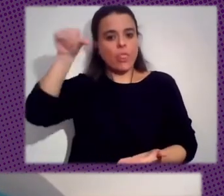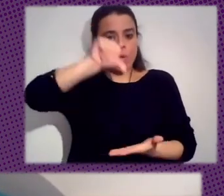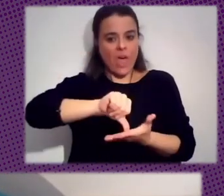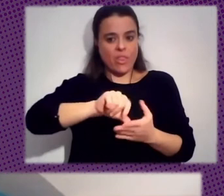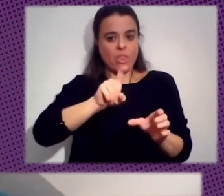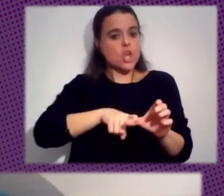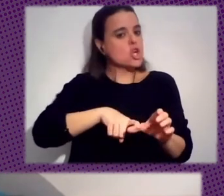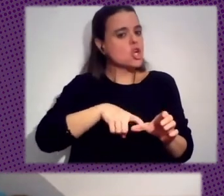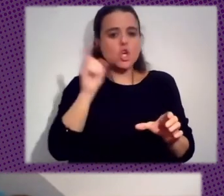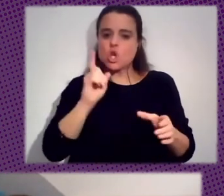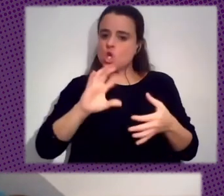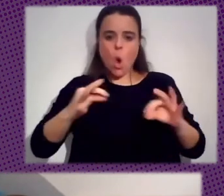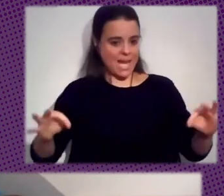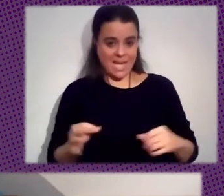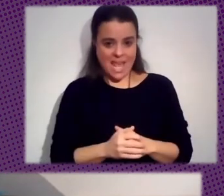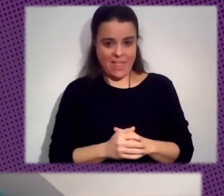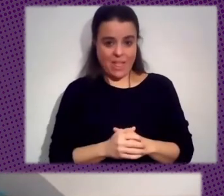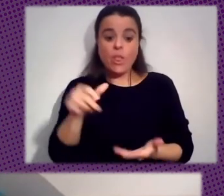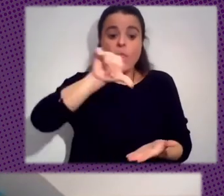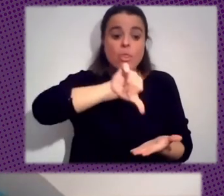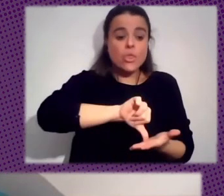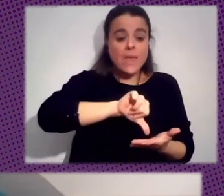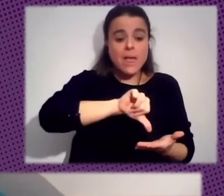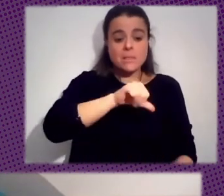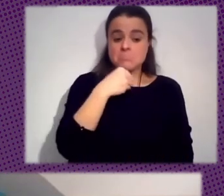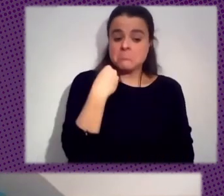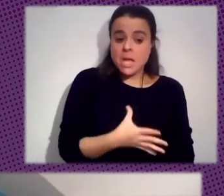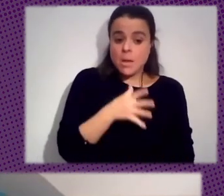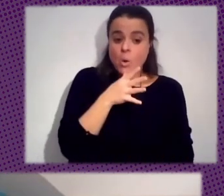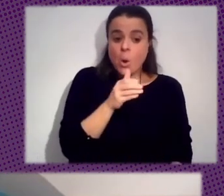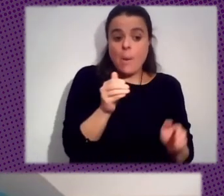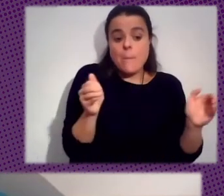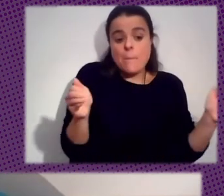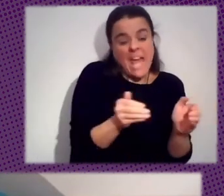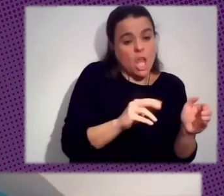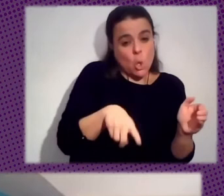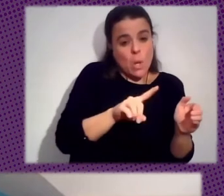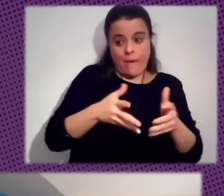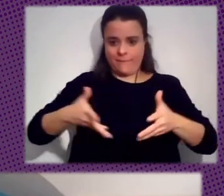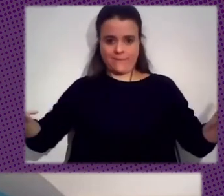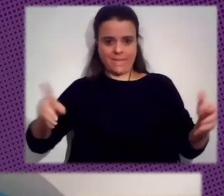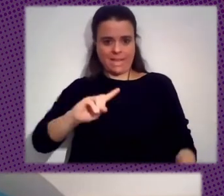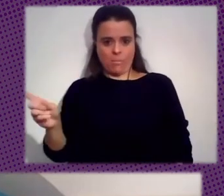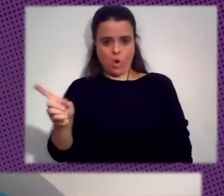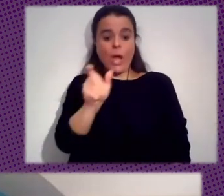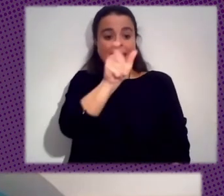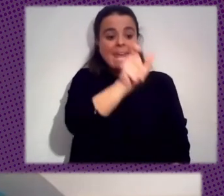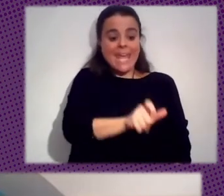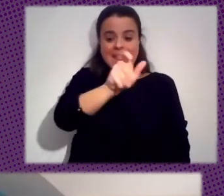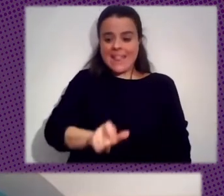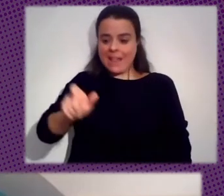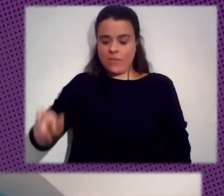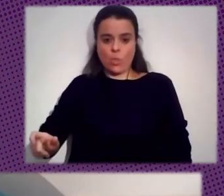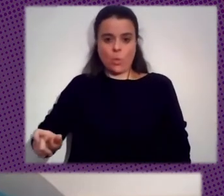Es Un Buen Lugar Para Empezar Porque Es Un Proyecto Ni Muy Chico Ni Muy Grande Hablar De Individuos No Alineados Pues Tal